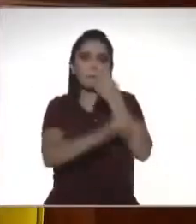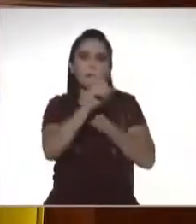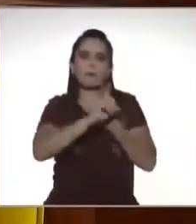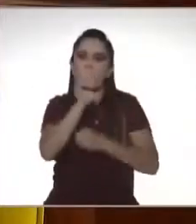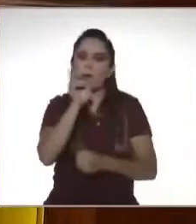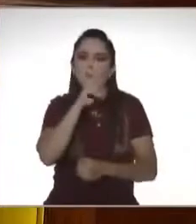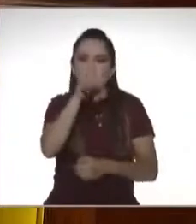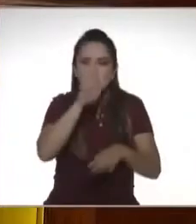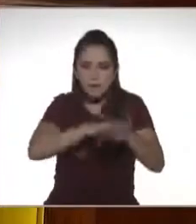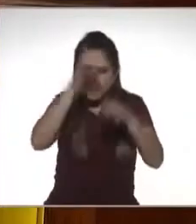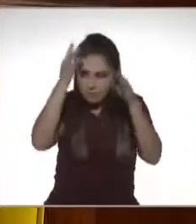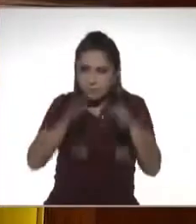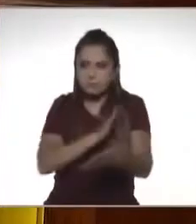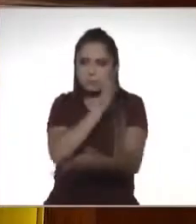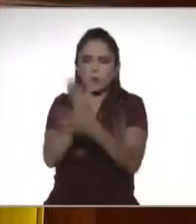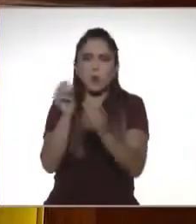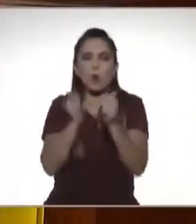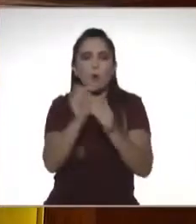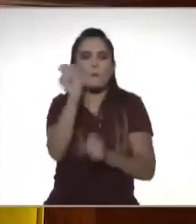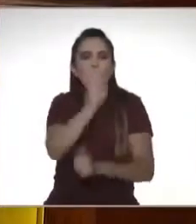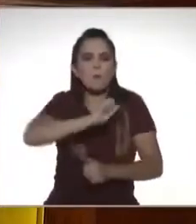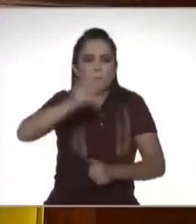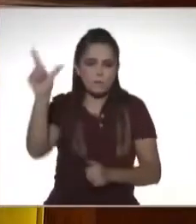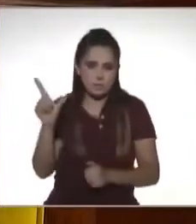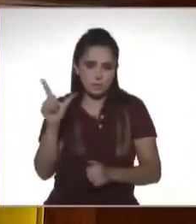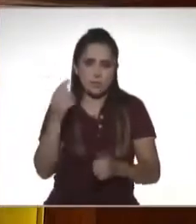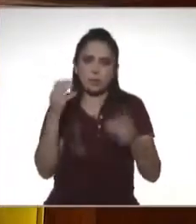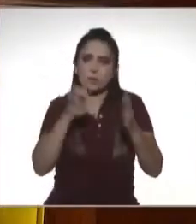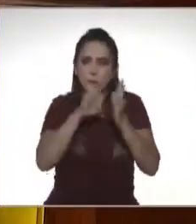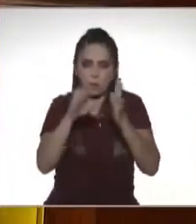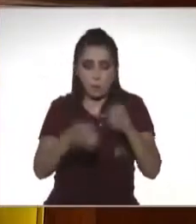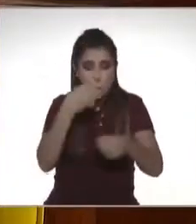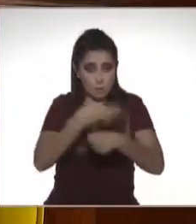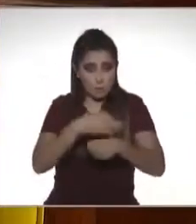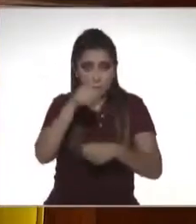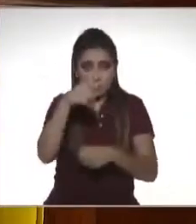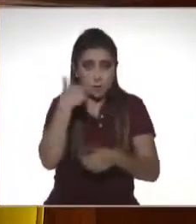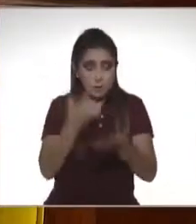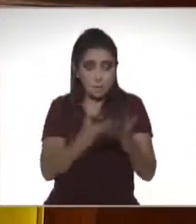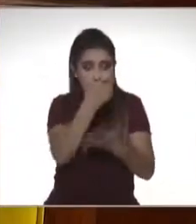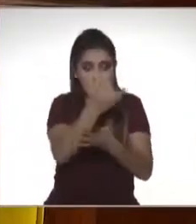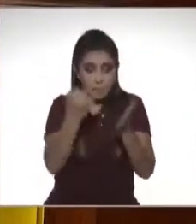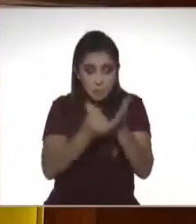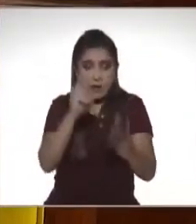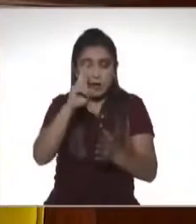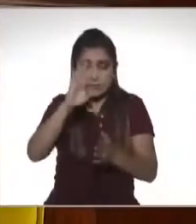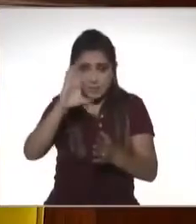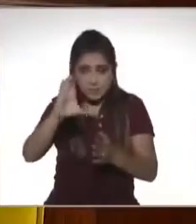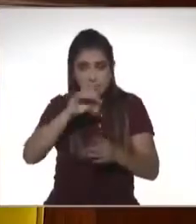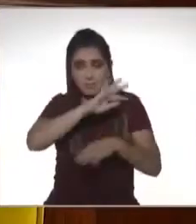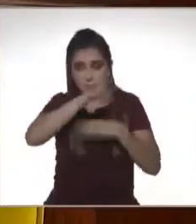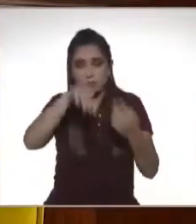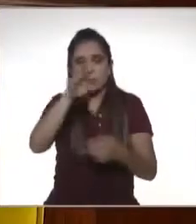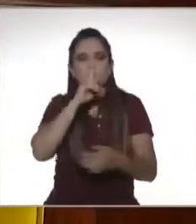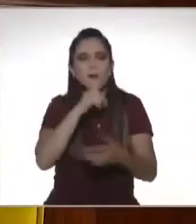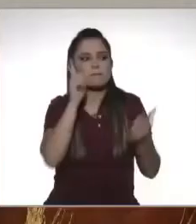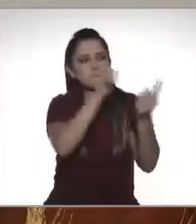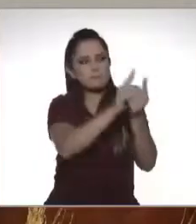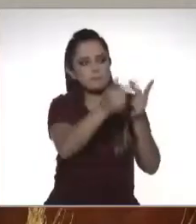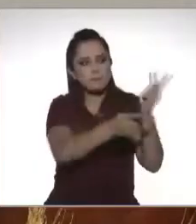profesional, con un contador, que los guíe, que los oriente, para que tengan el mejor inicio en el tema tributario. Sí.